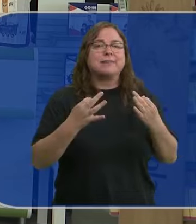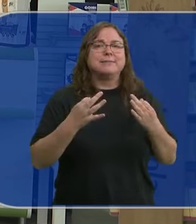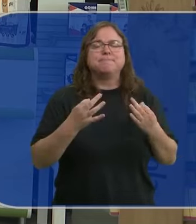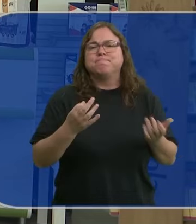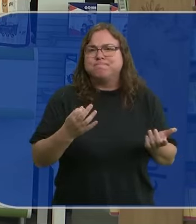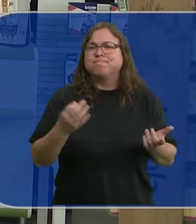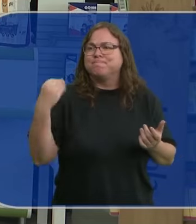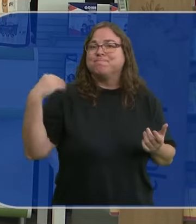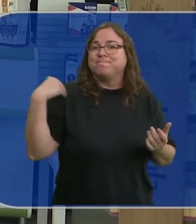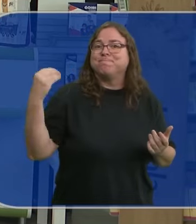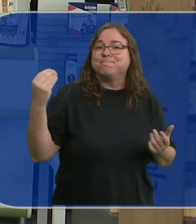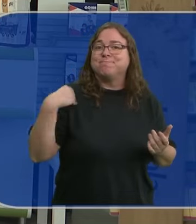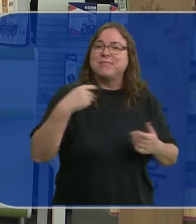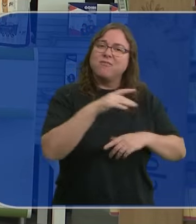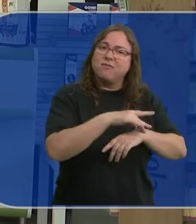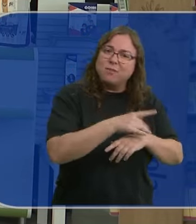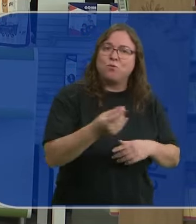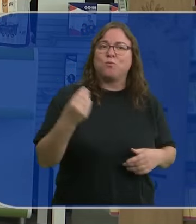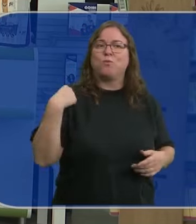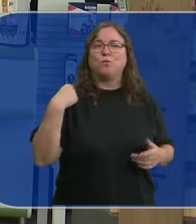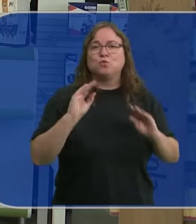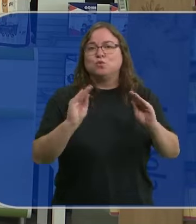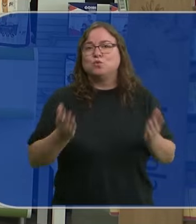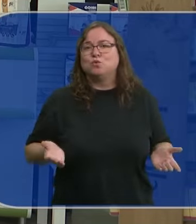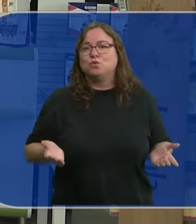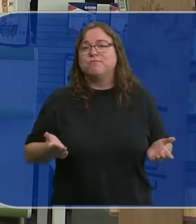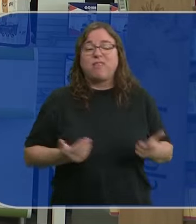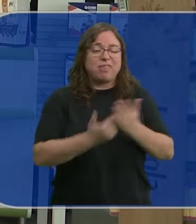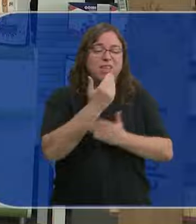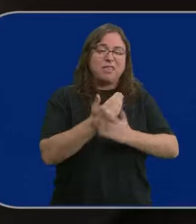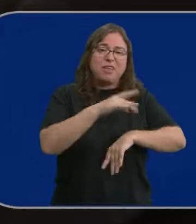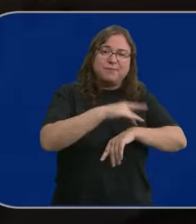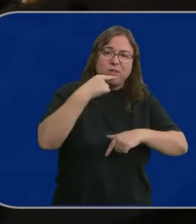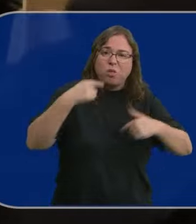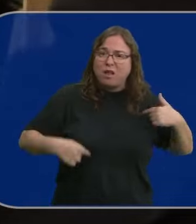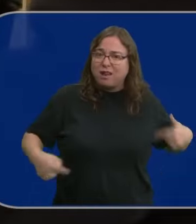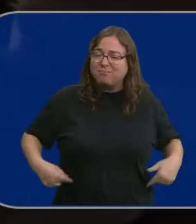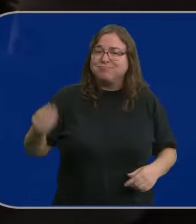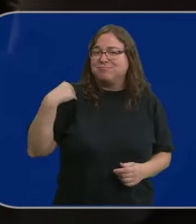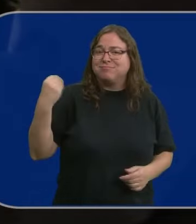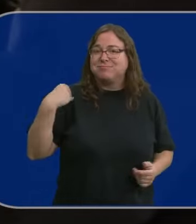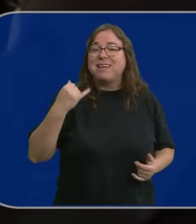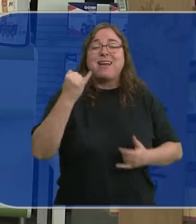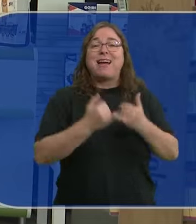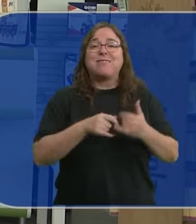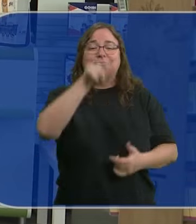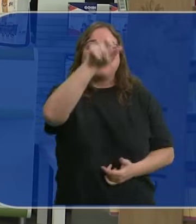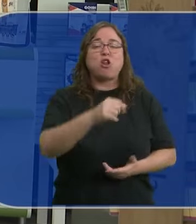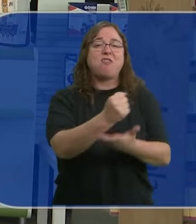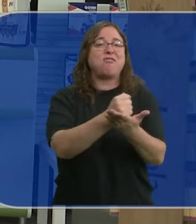preguntan por patologías propias de su día a día. El farmacéutico al final es el